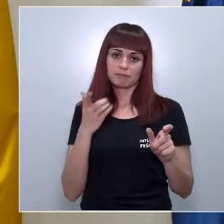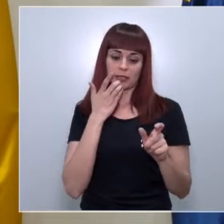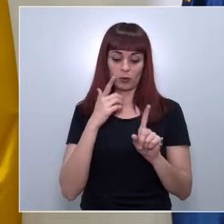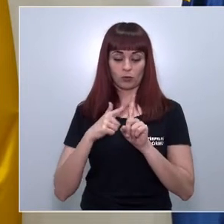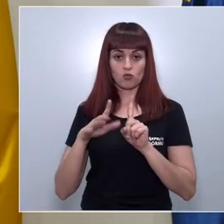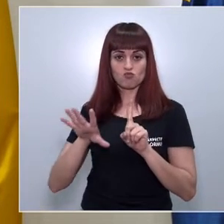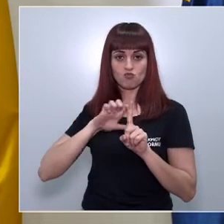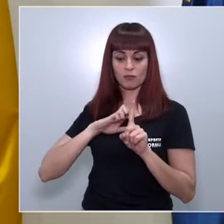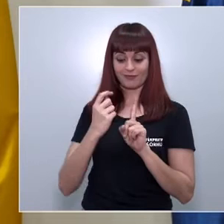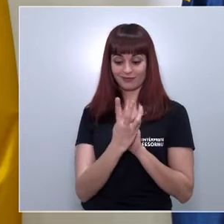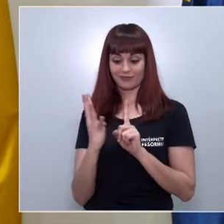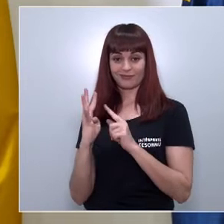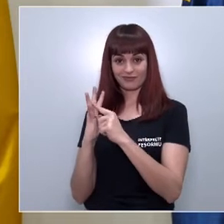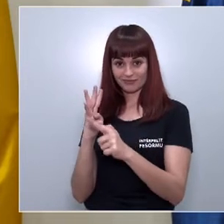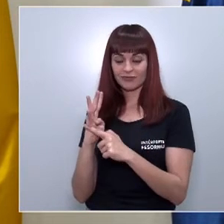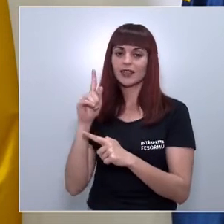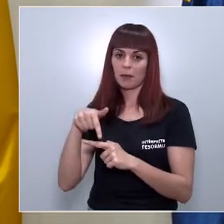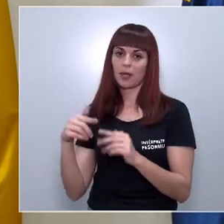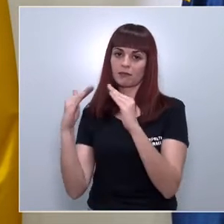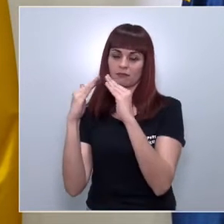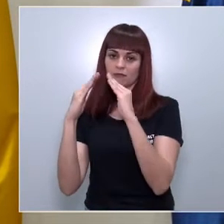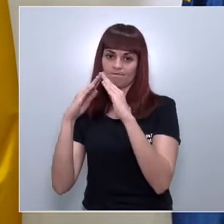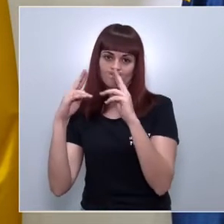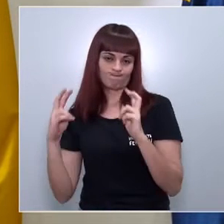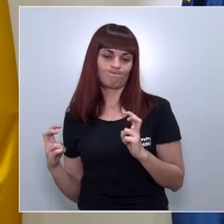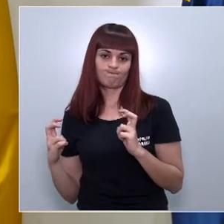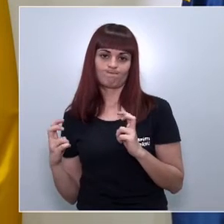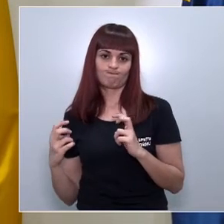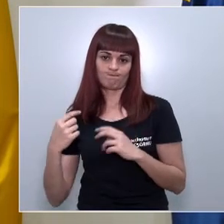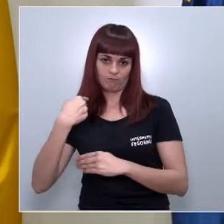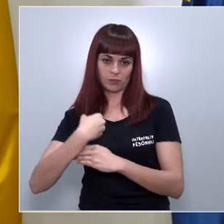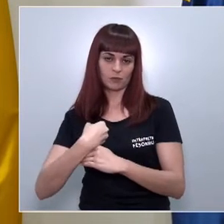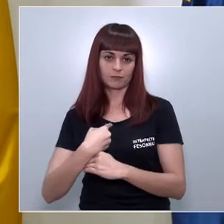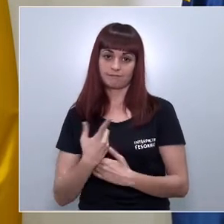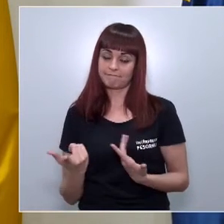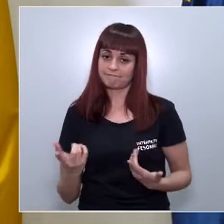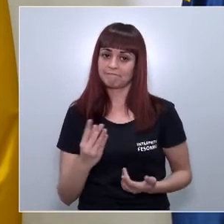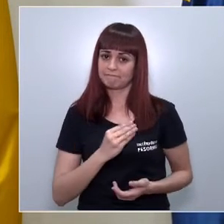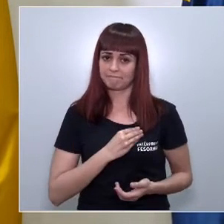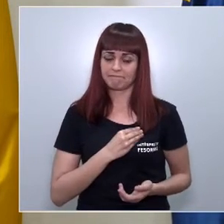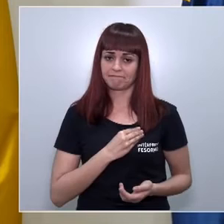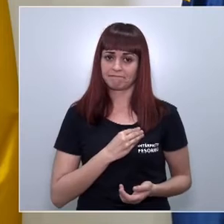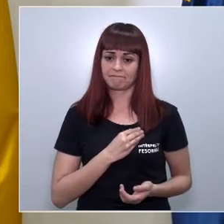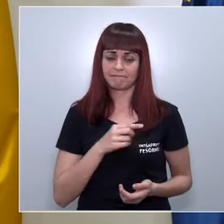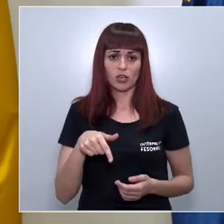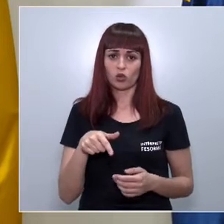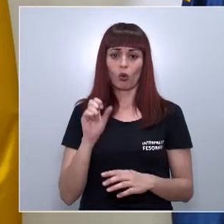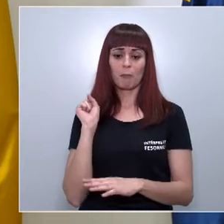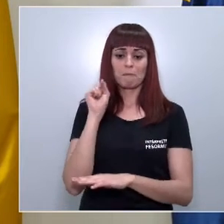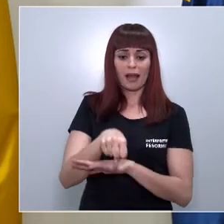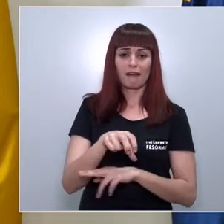estrechos con personas que hayan sido positivas para COVID-19. Esto, desgraciadamente, no está superado.